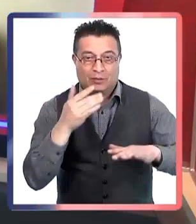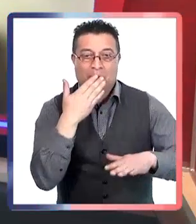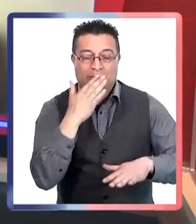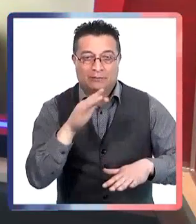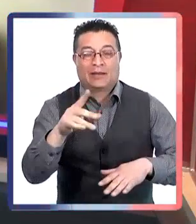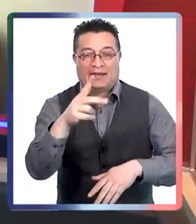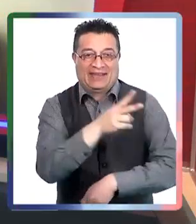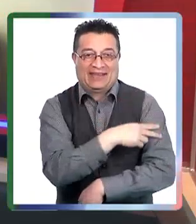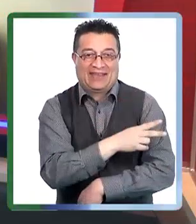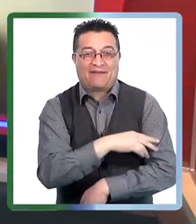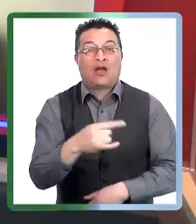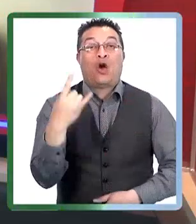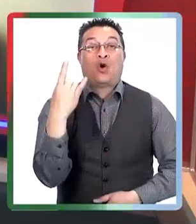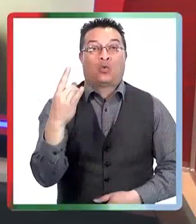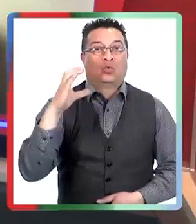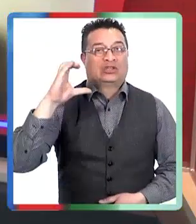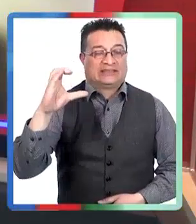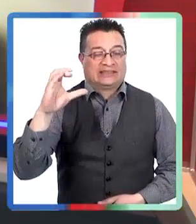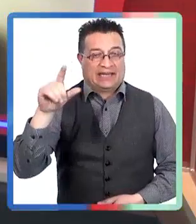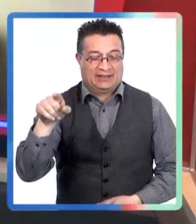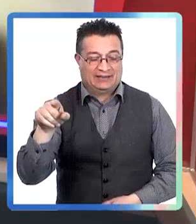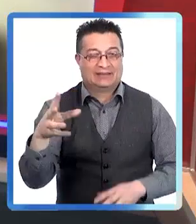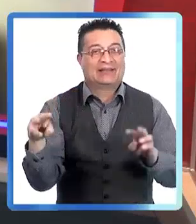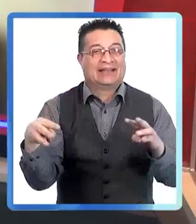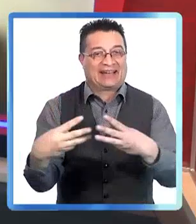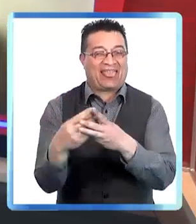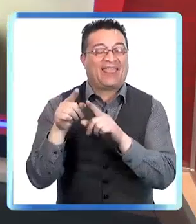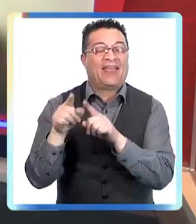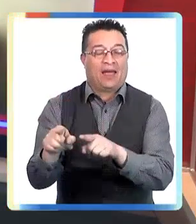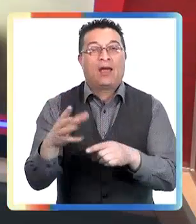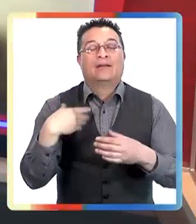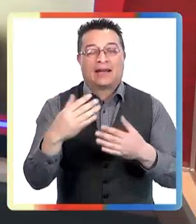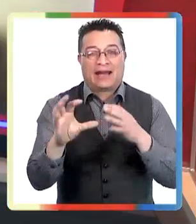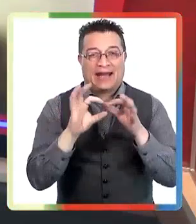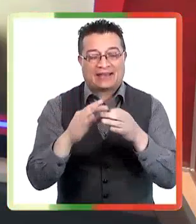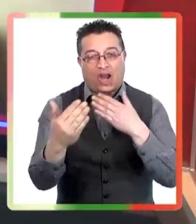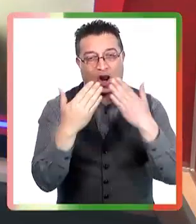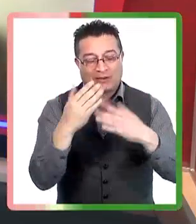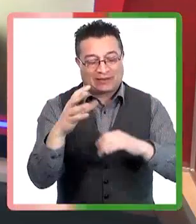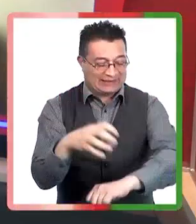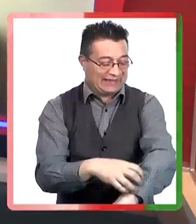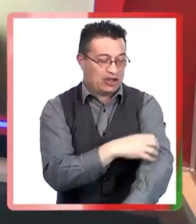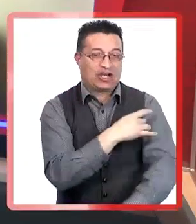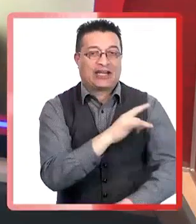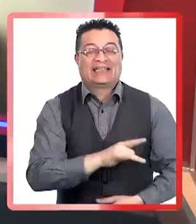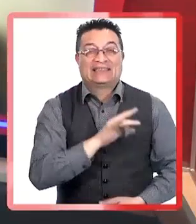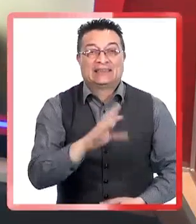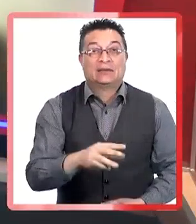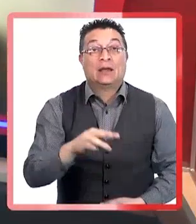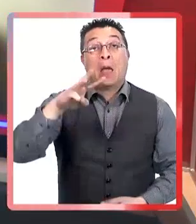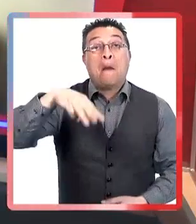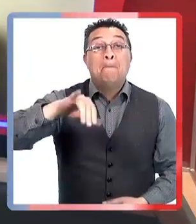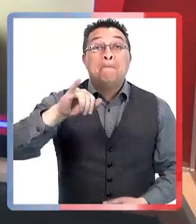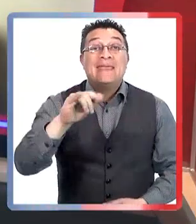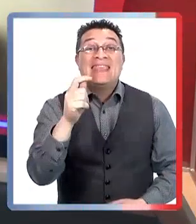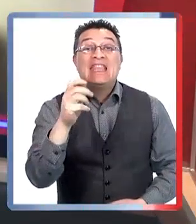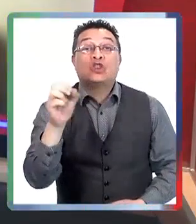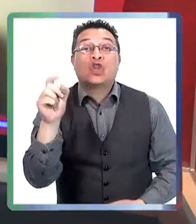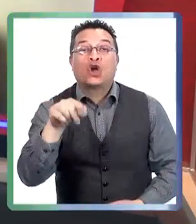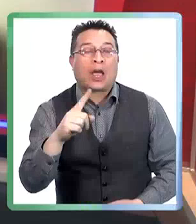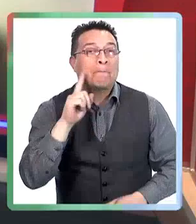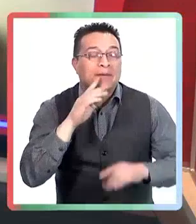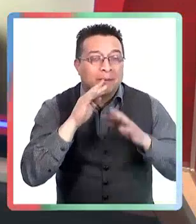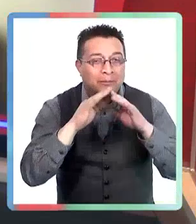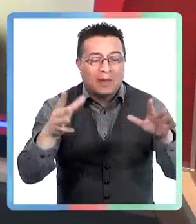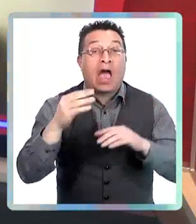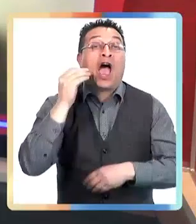hospitalarias pediátricas de la red UC Cristus. Le doy las gracias nuevamente por esta conversación con las regiones de nuestro país. Mitos. Hablemos de mitos. Desde